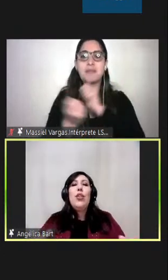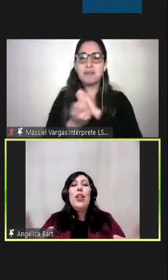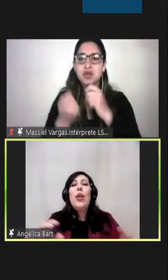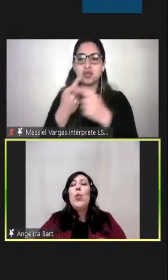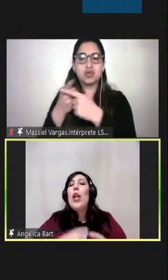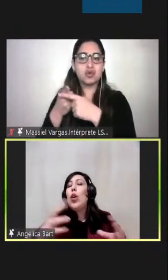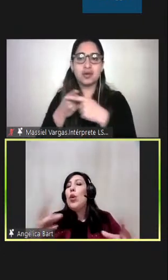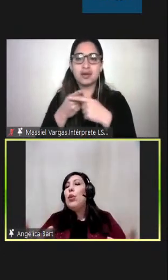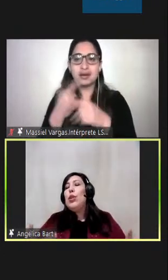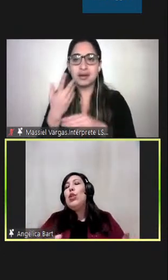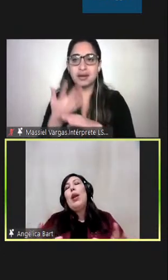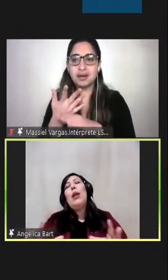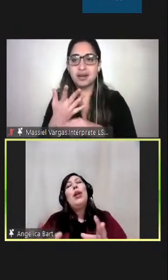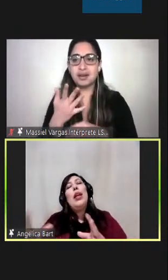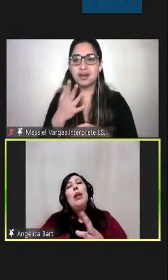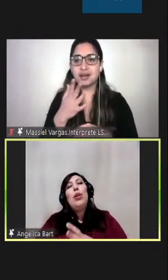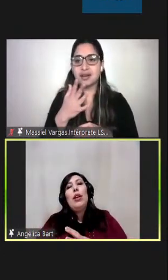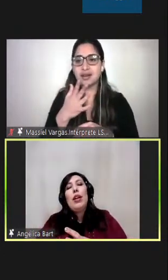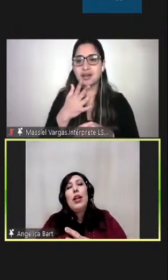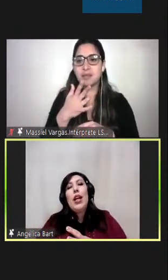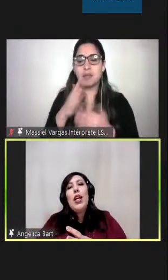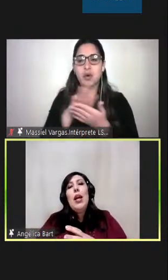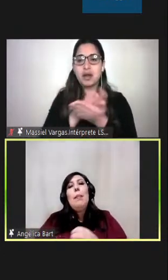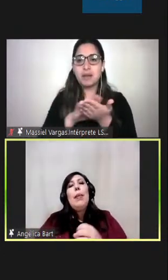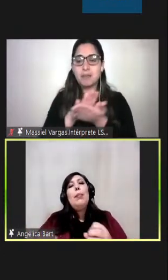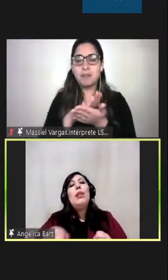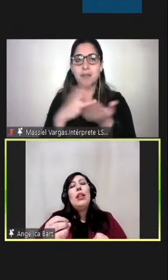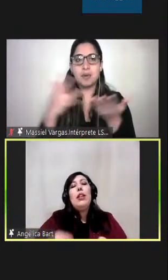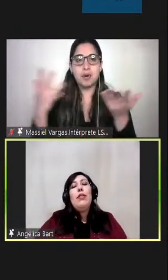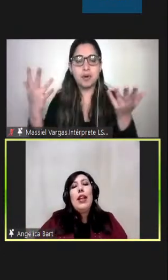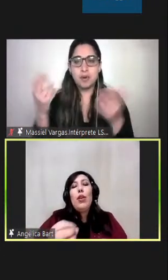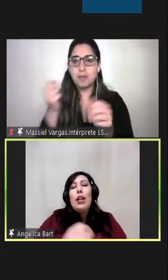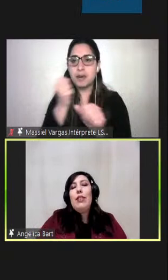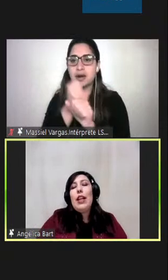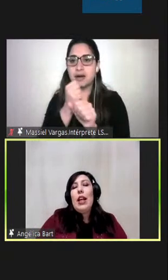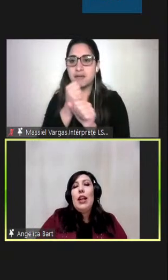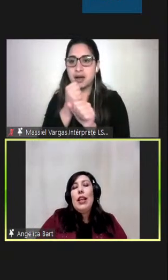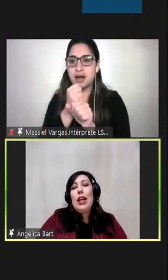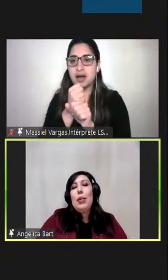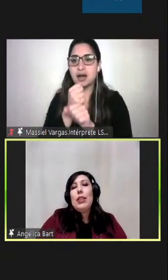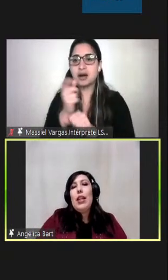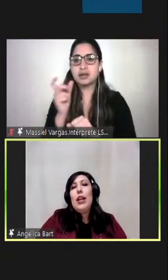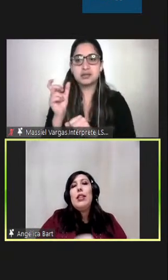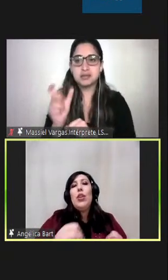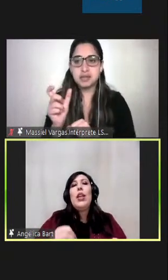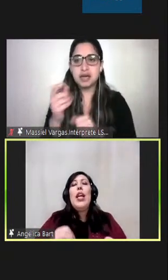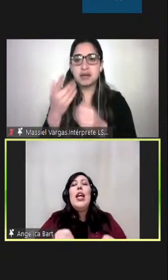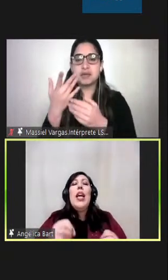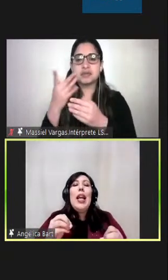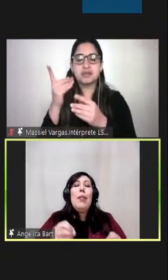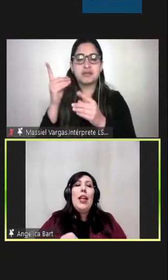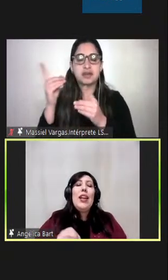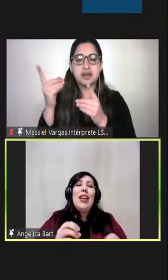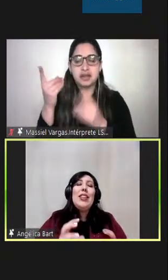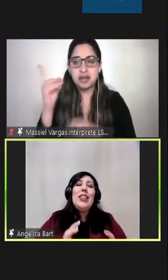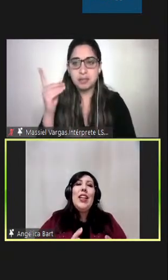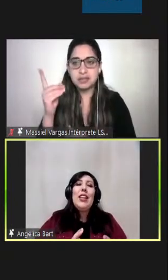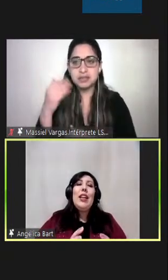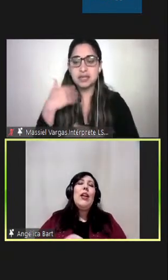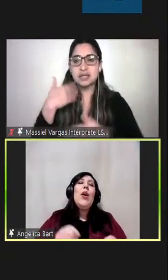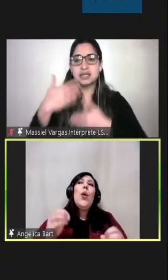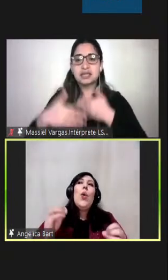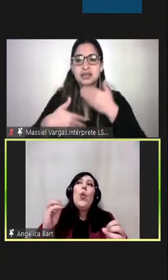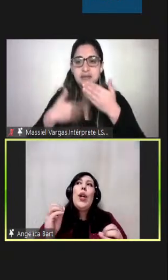necesario tener un gran compromiso para por ejemplo trabajar para poder certificar o calificar la discapacidad sino que en la medida en que